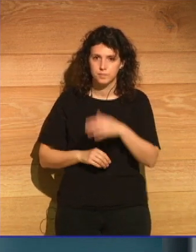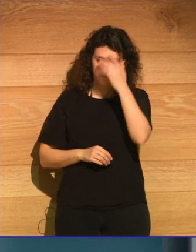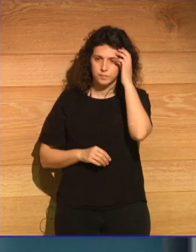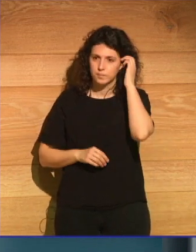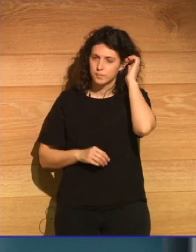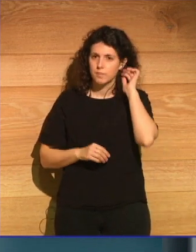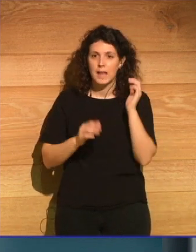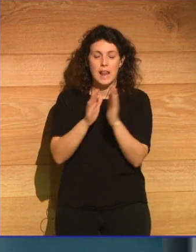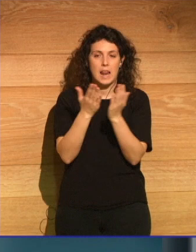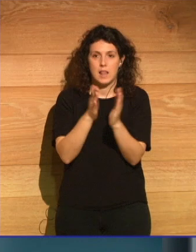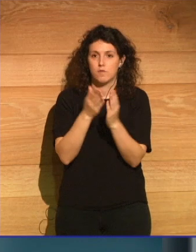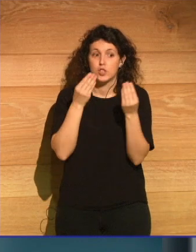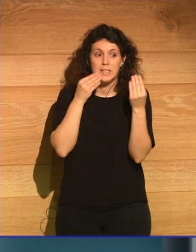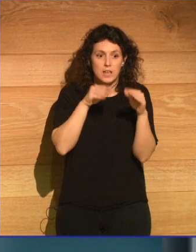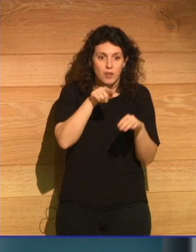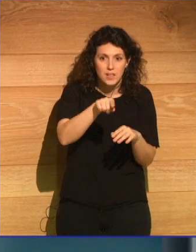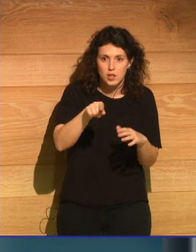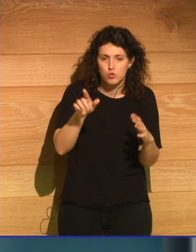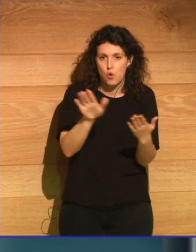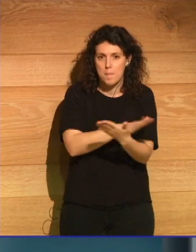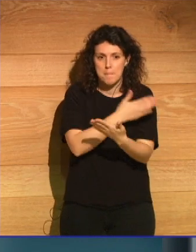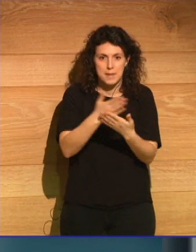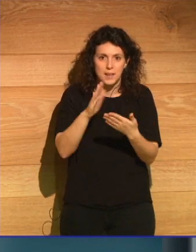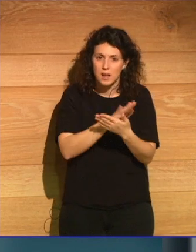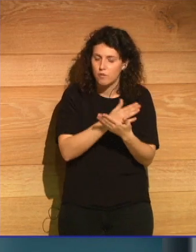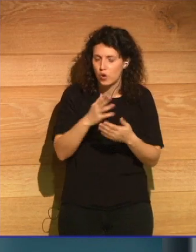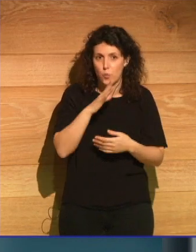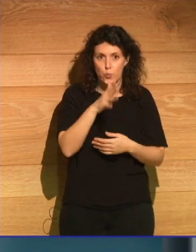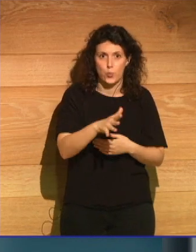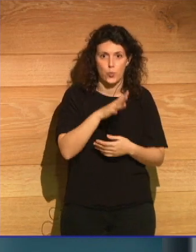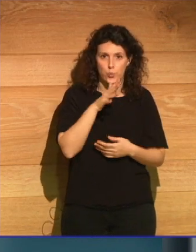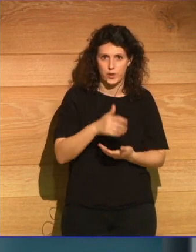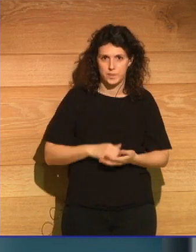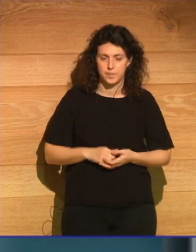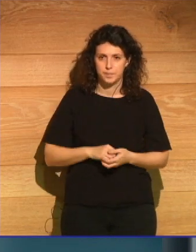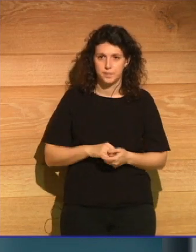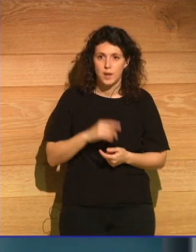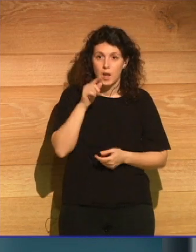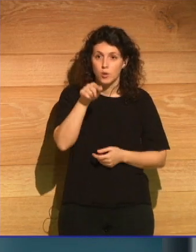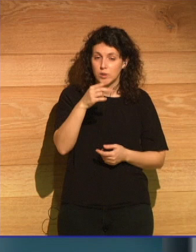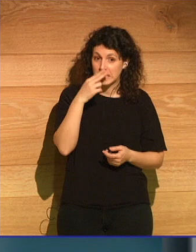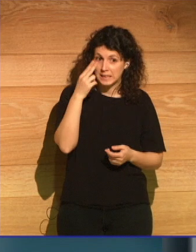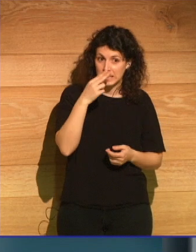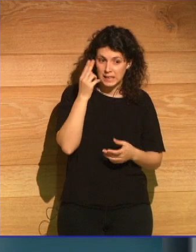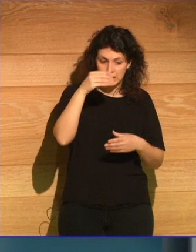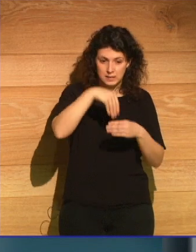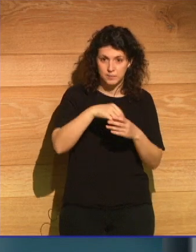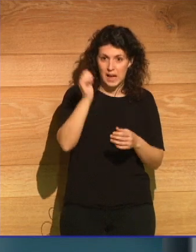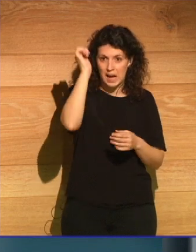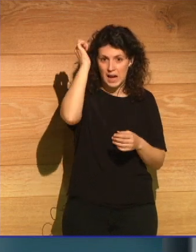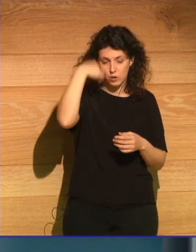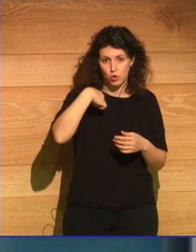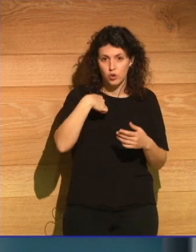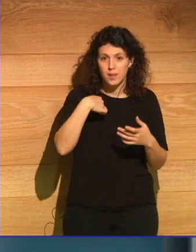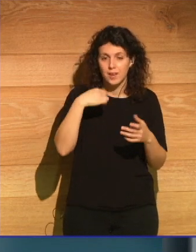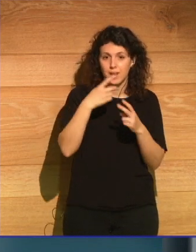libros de hielo eso es una metáfora increíble increíble tu interés en la arqueología del futuro